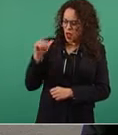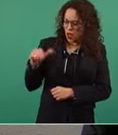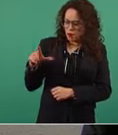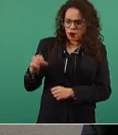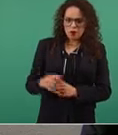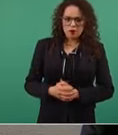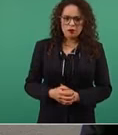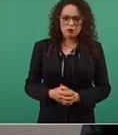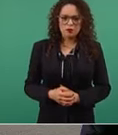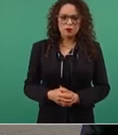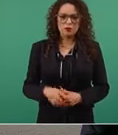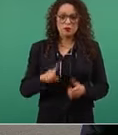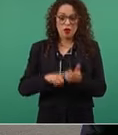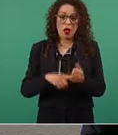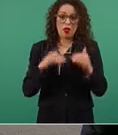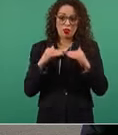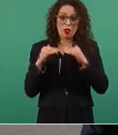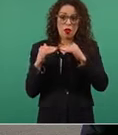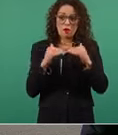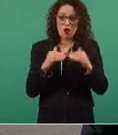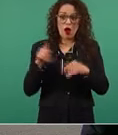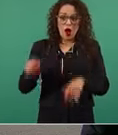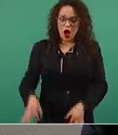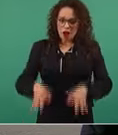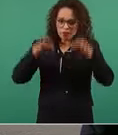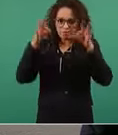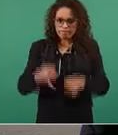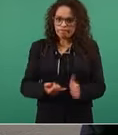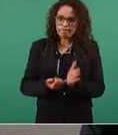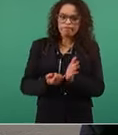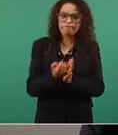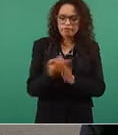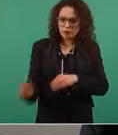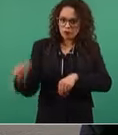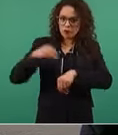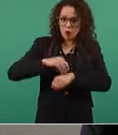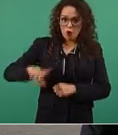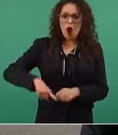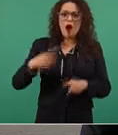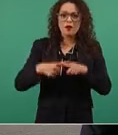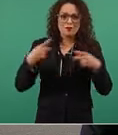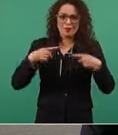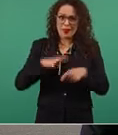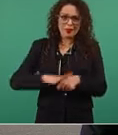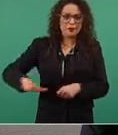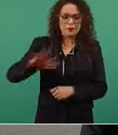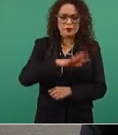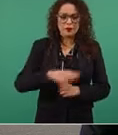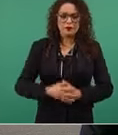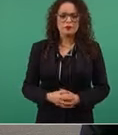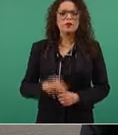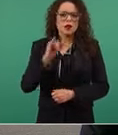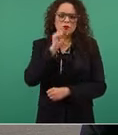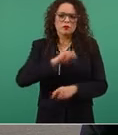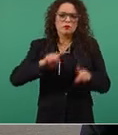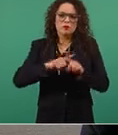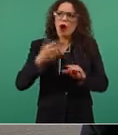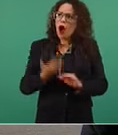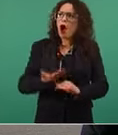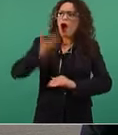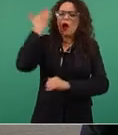demócrata? Es el presidente legítimo de México. Bueno, eso creo que no hay ninguna duda. Lo fue en su momento también Hugo Chávez y Donald Trump.